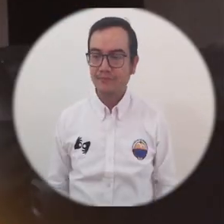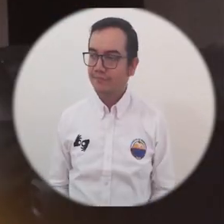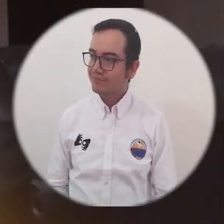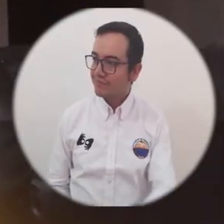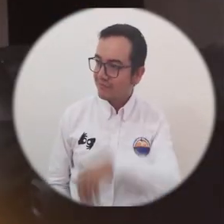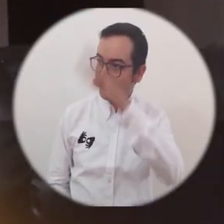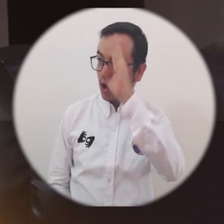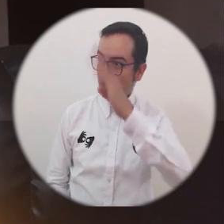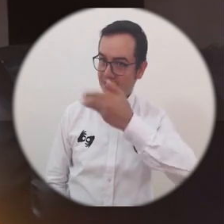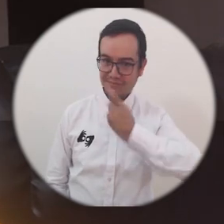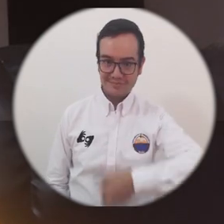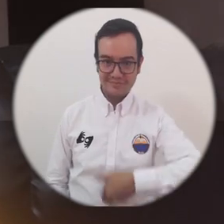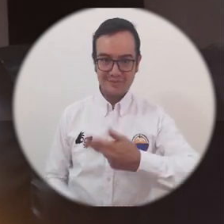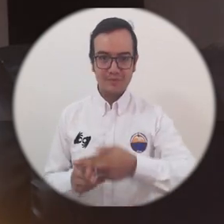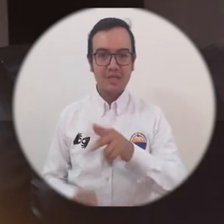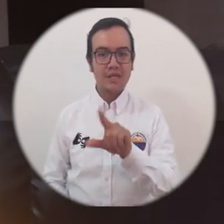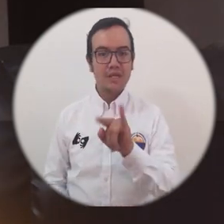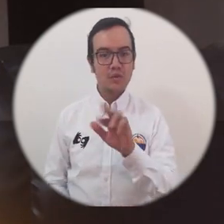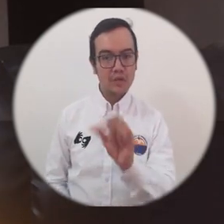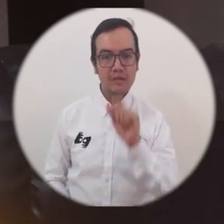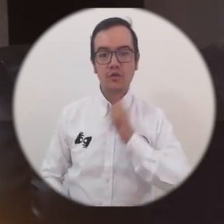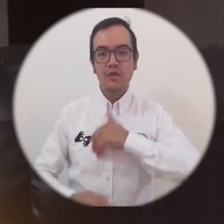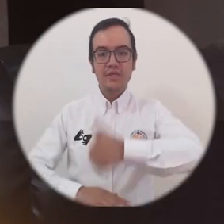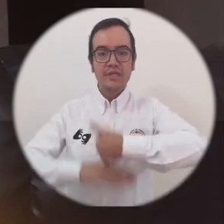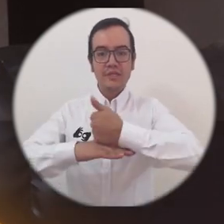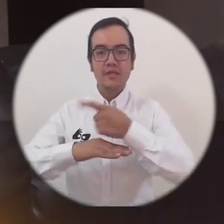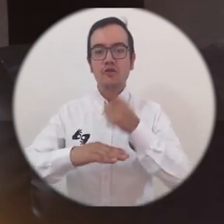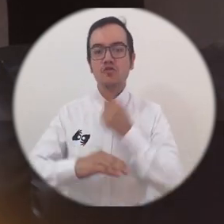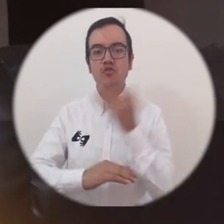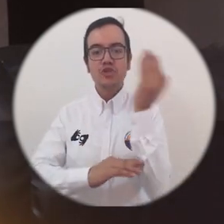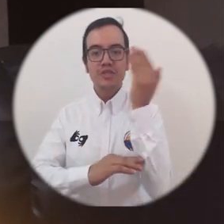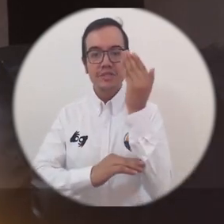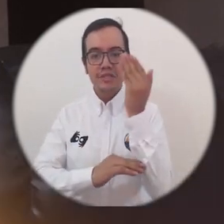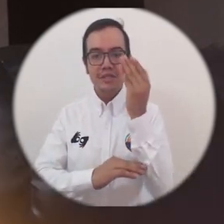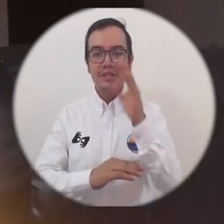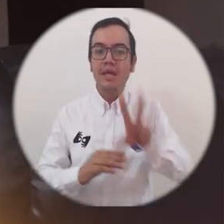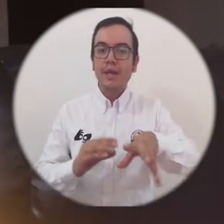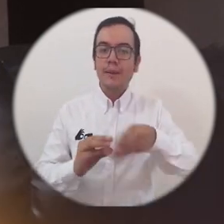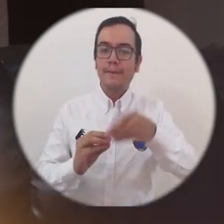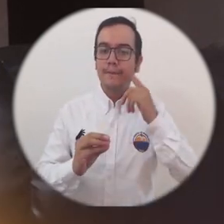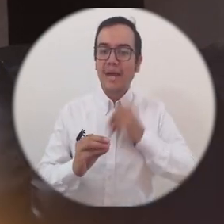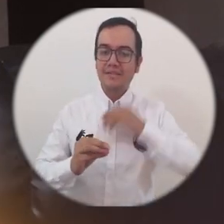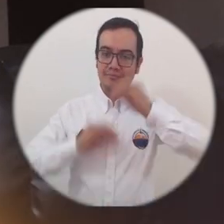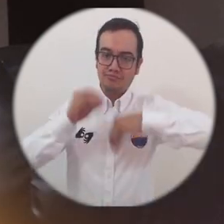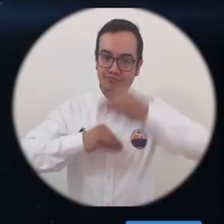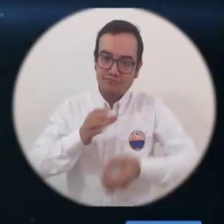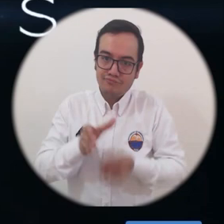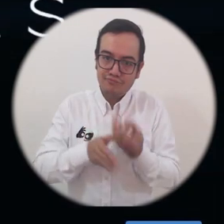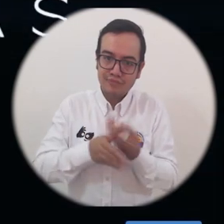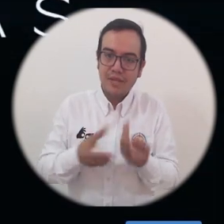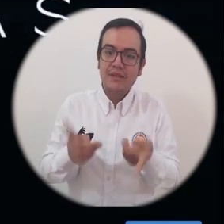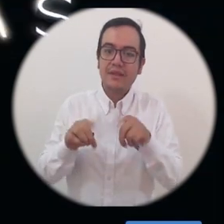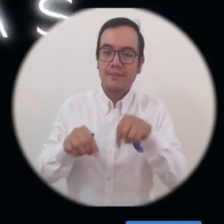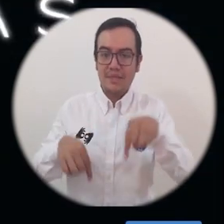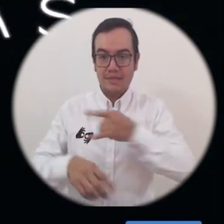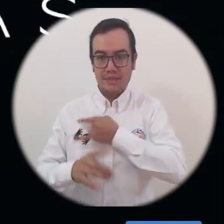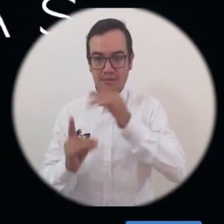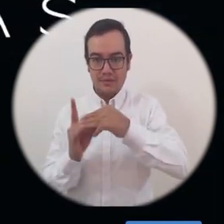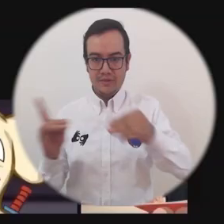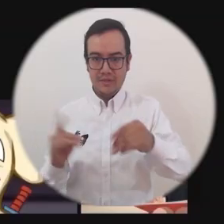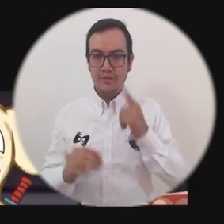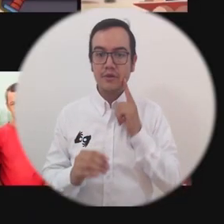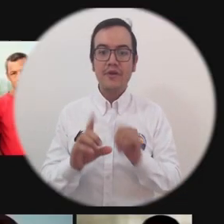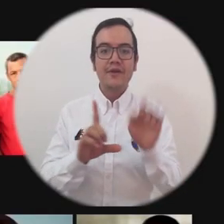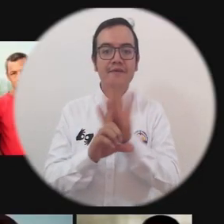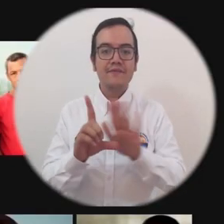Morales Guerrero directora del programa de cine y audiovisuales de la Universidad del Magdalena y productora audiovisual Videosfera